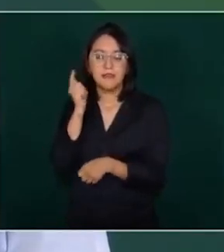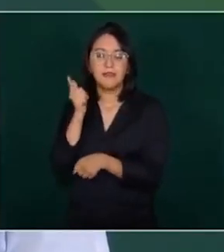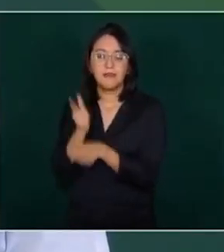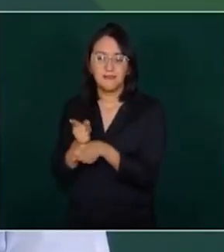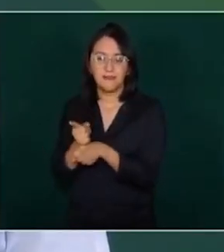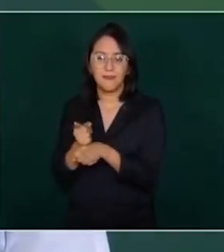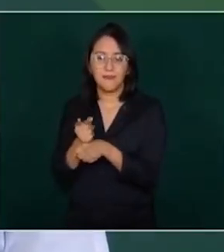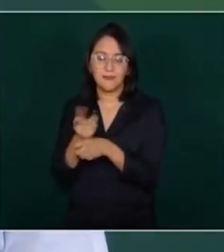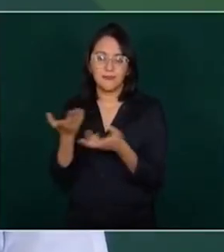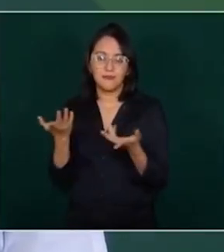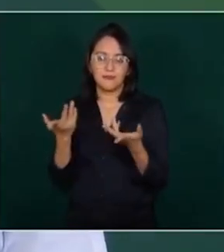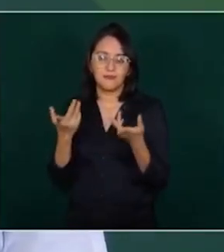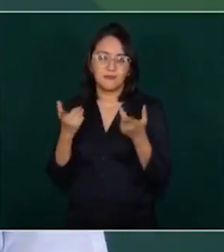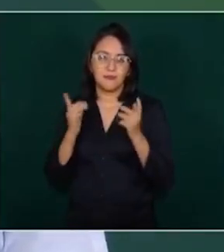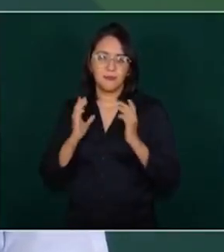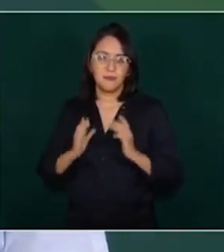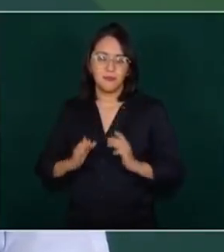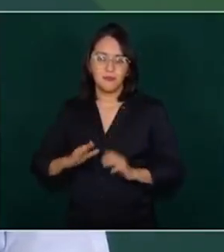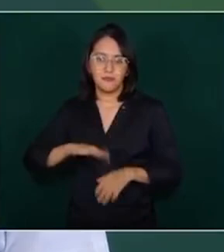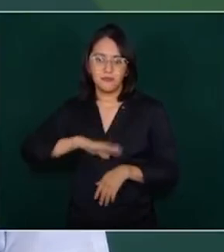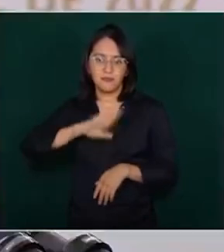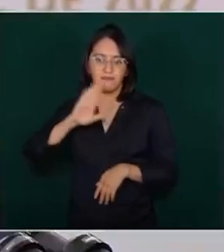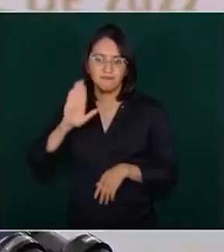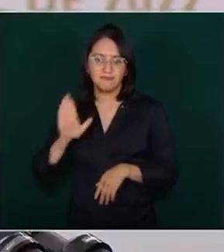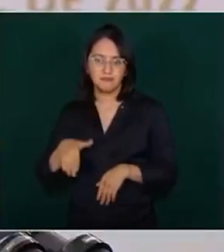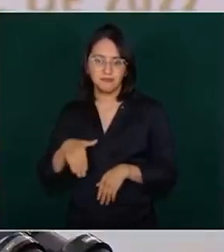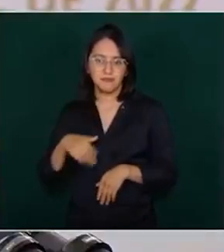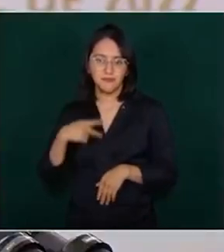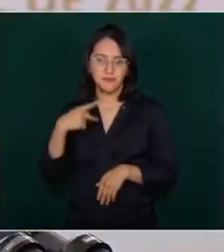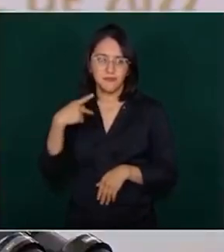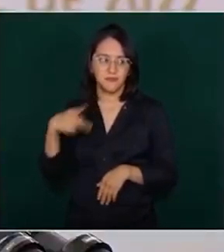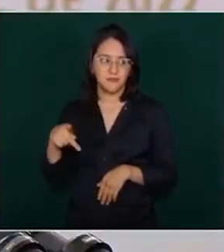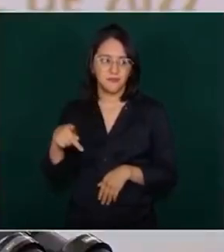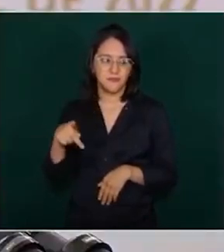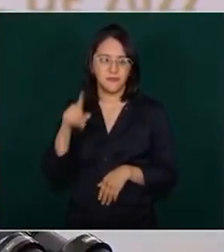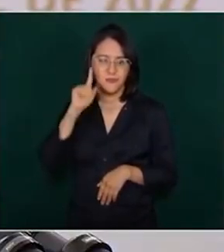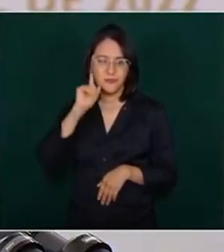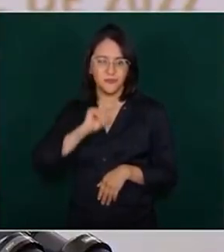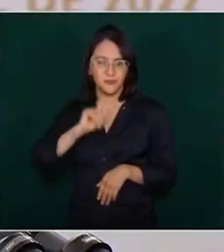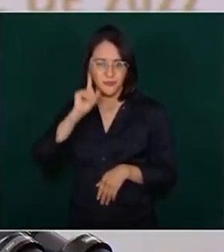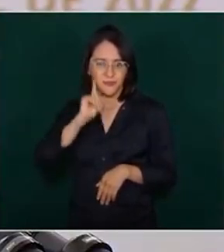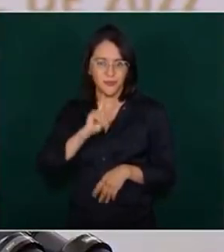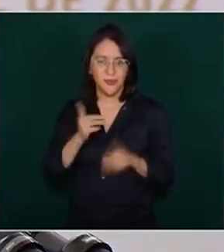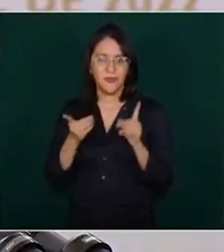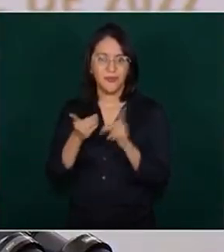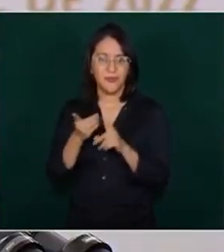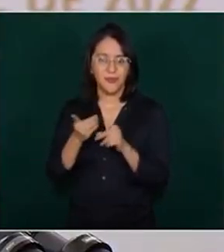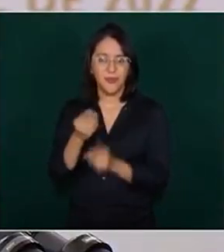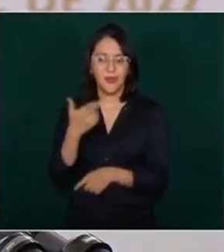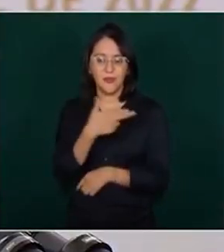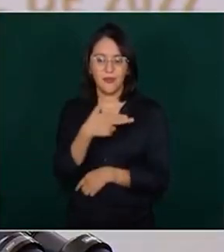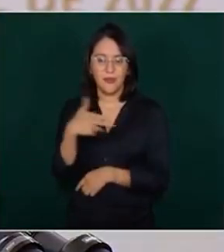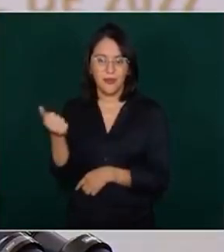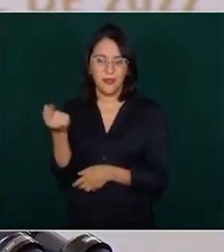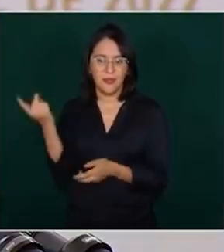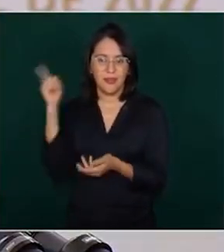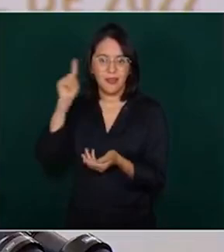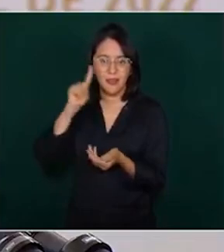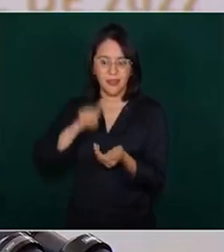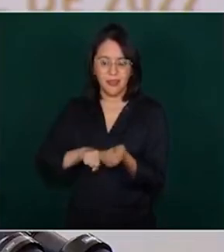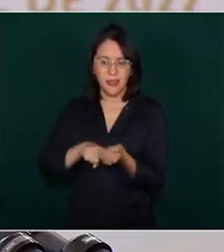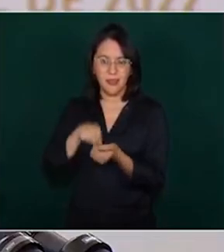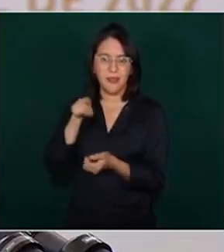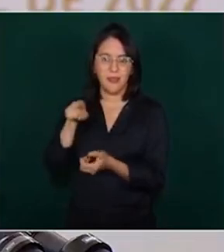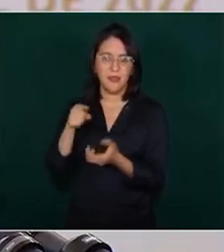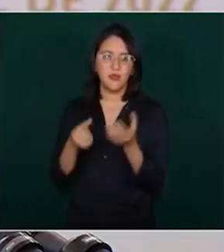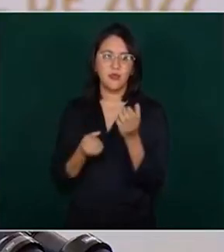femenina sin vida dentro de las instalaciones del motel Nueva Castilla, en Escobedo,